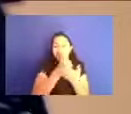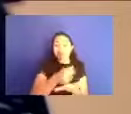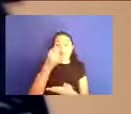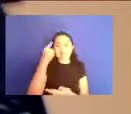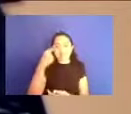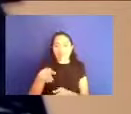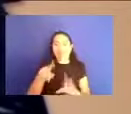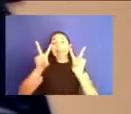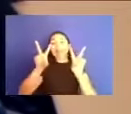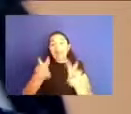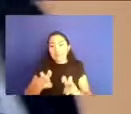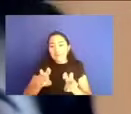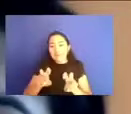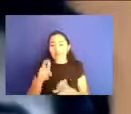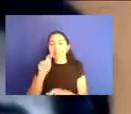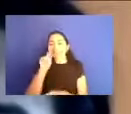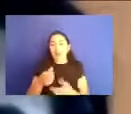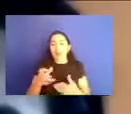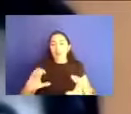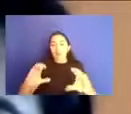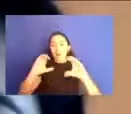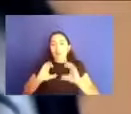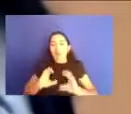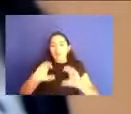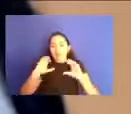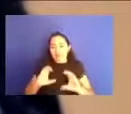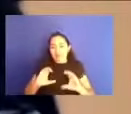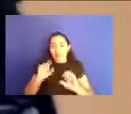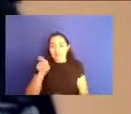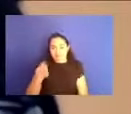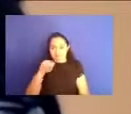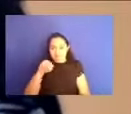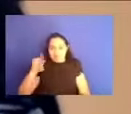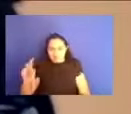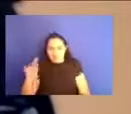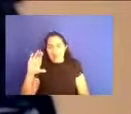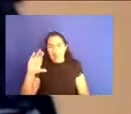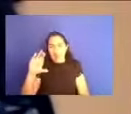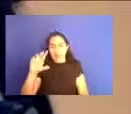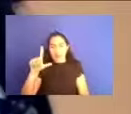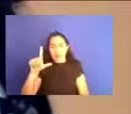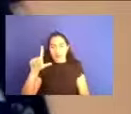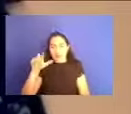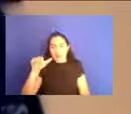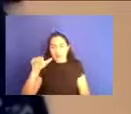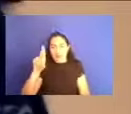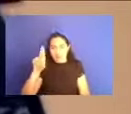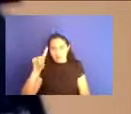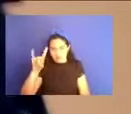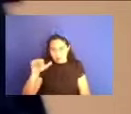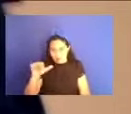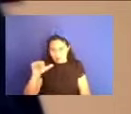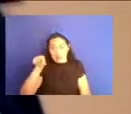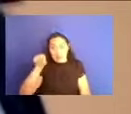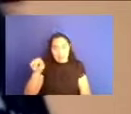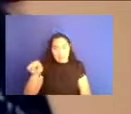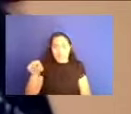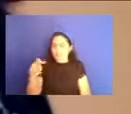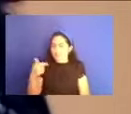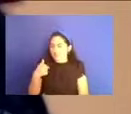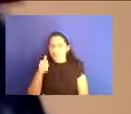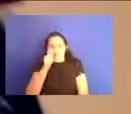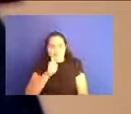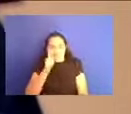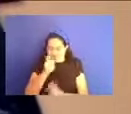es un tema de autocuidado. Por ejemplo, la maestra Claudia Ramírez Ávila, que es una de las personas junto con las que colaboro mucho en el